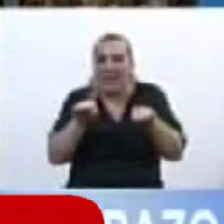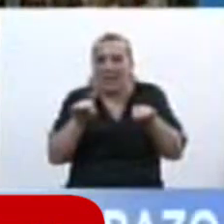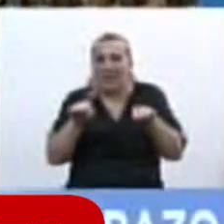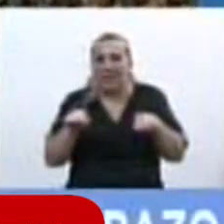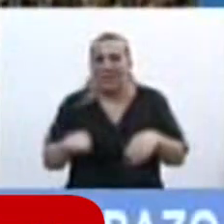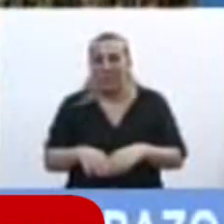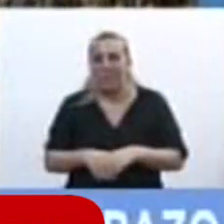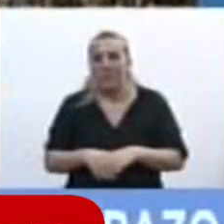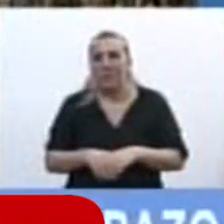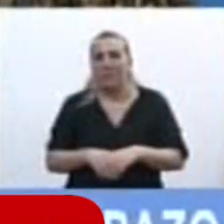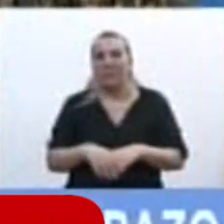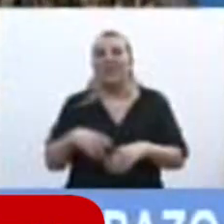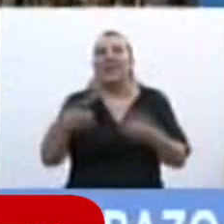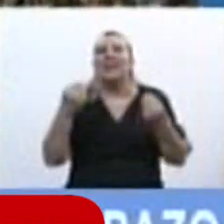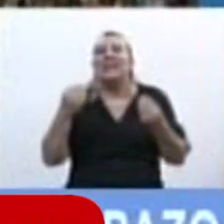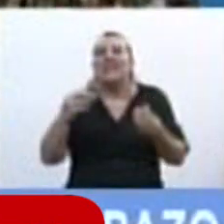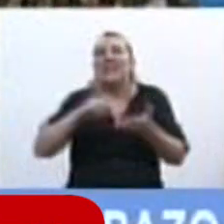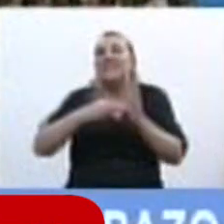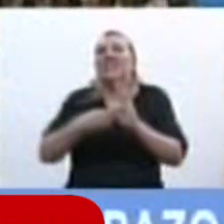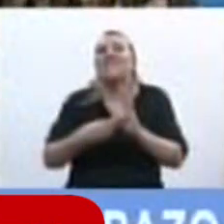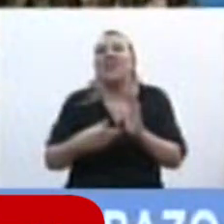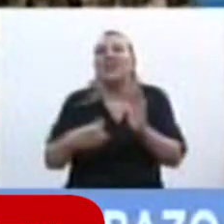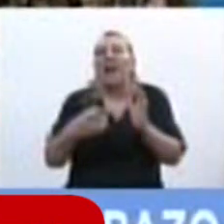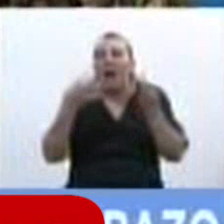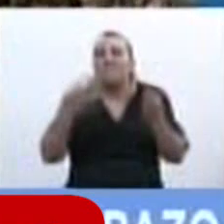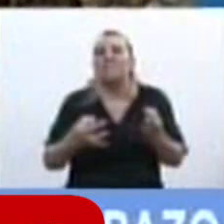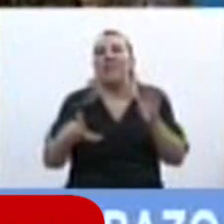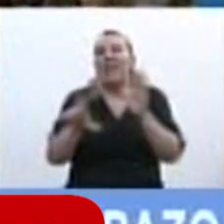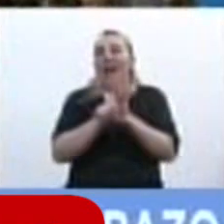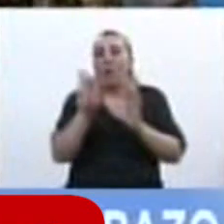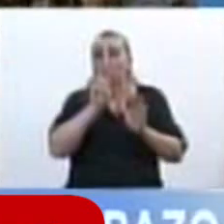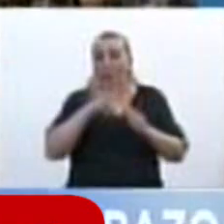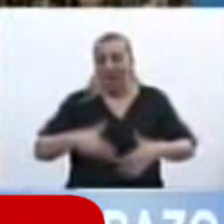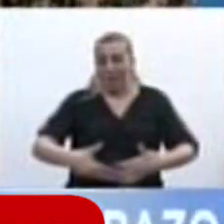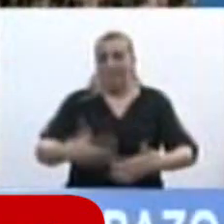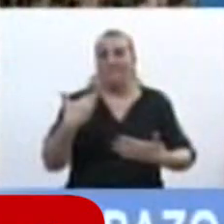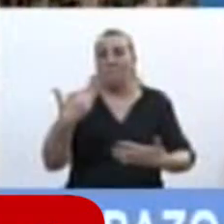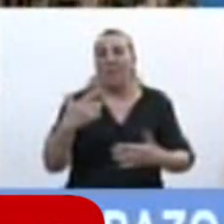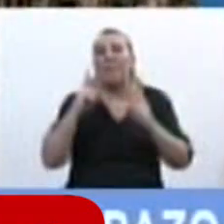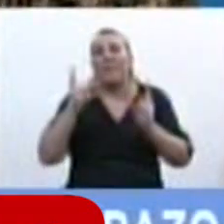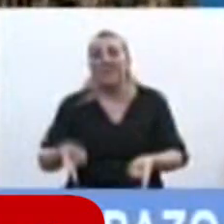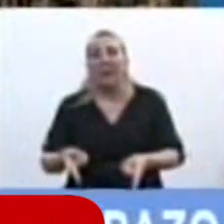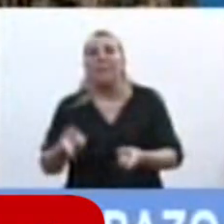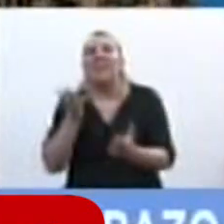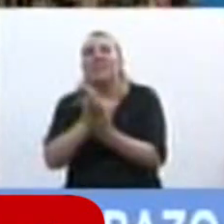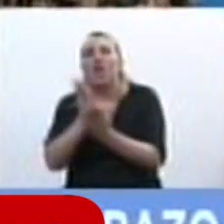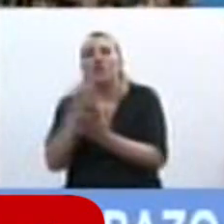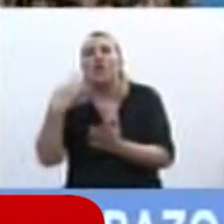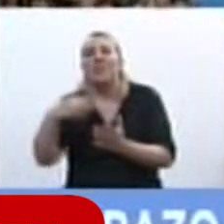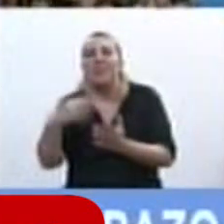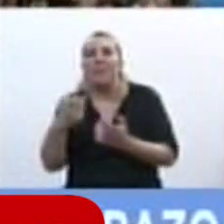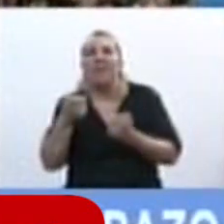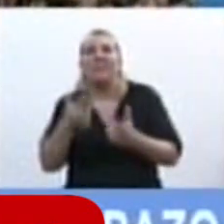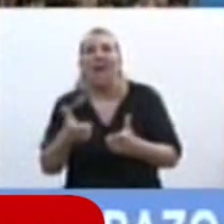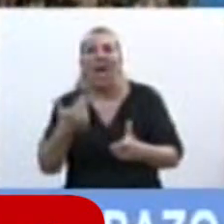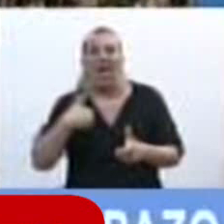equilibrio de lo que significa el derecho que genera la ley a la mujer gestante pero por otro lado los derechos que tenemos que garantizarles a quien tienen